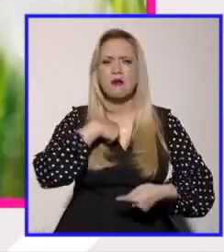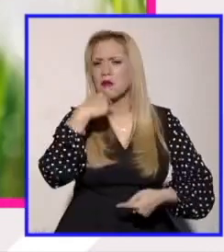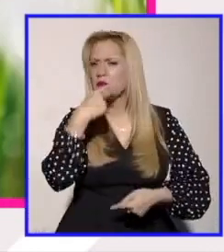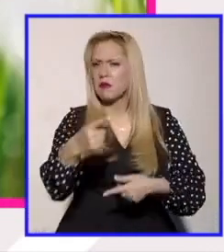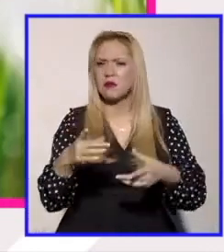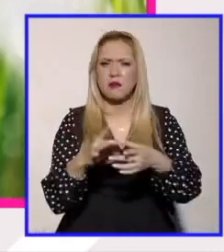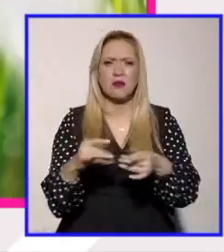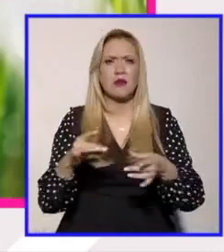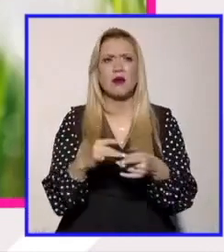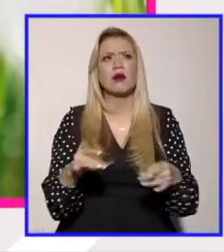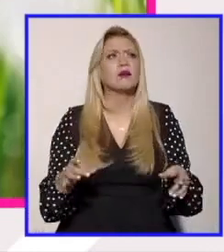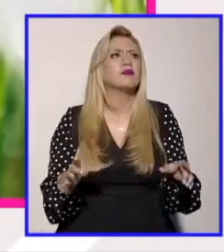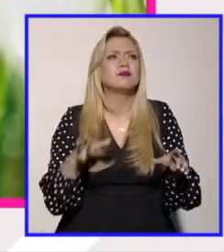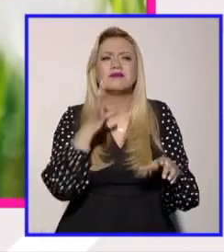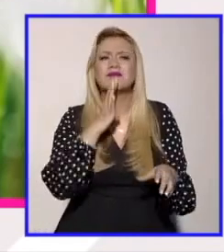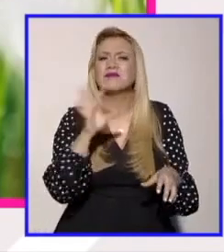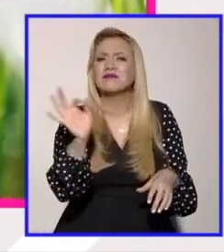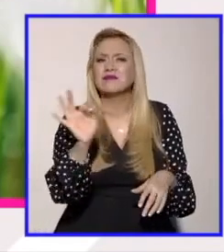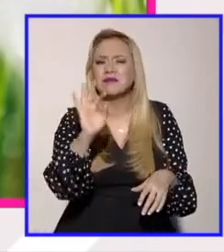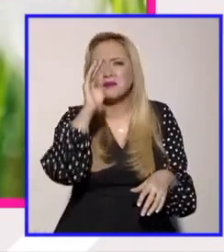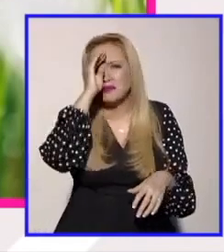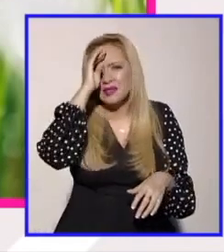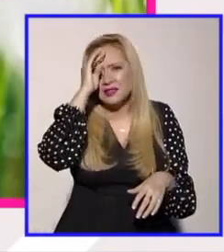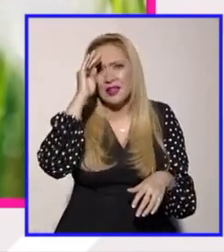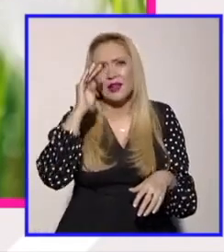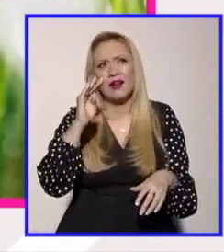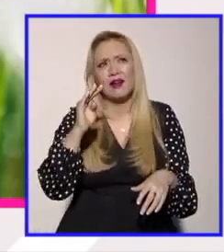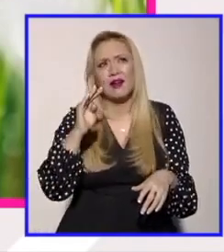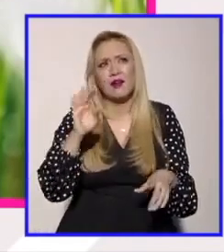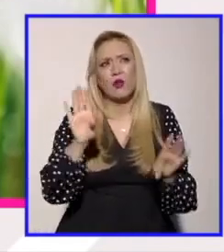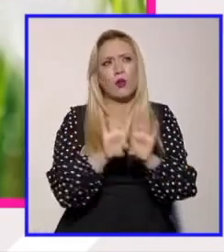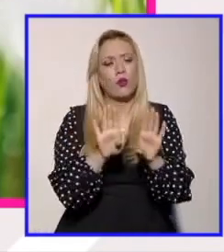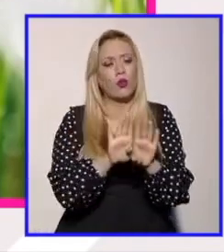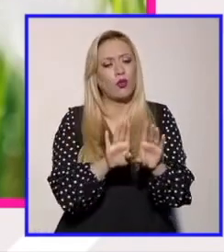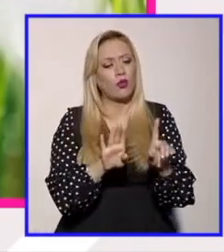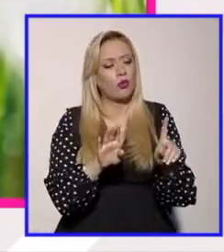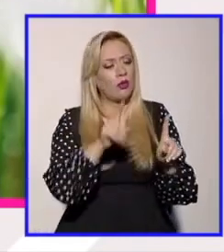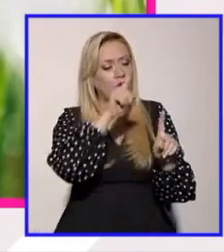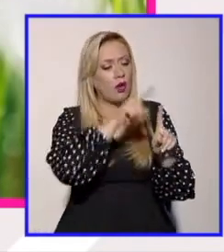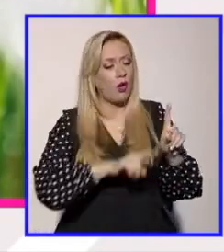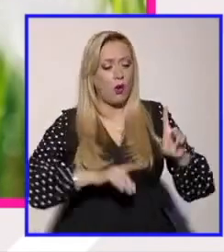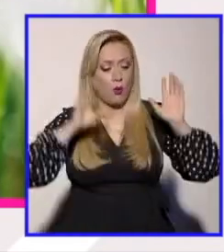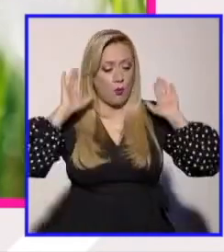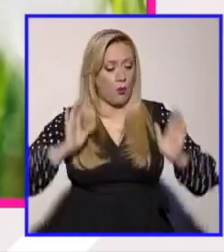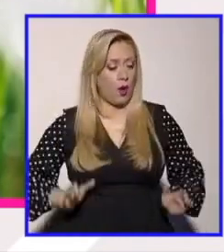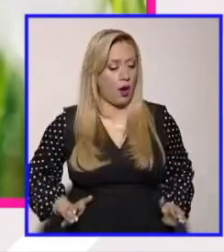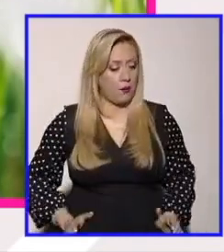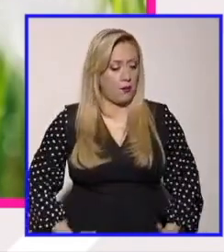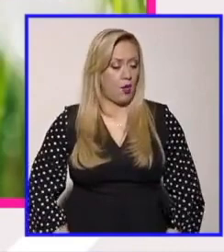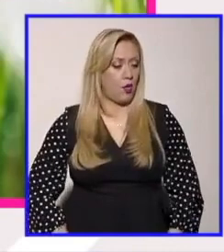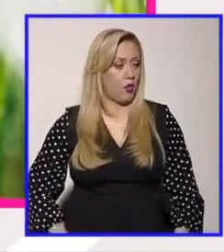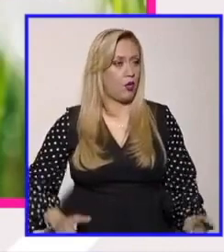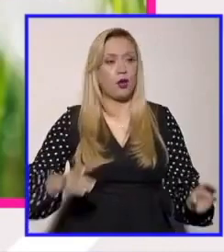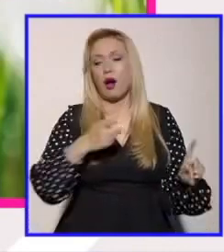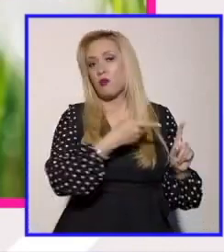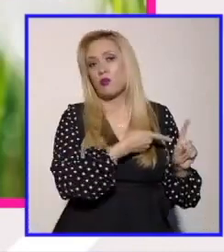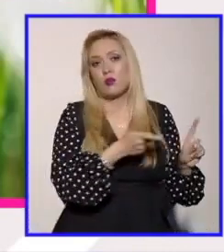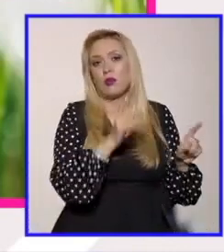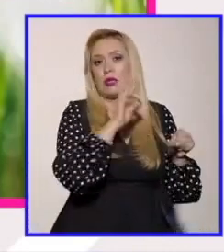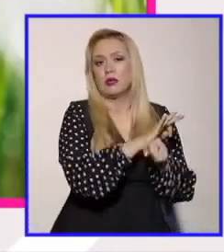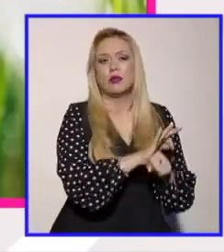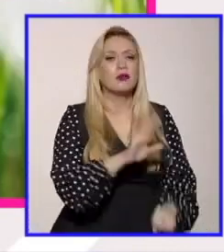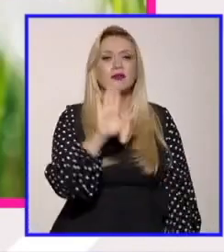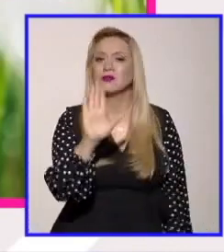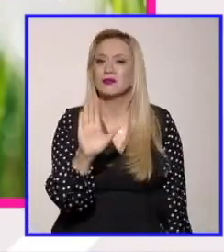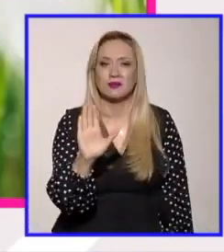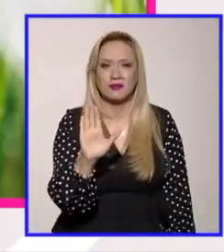es una simplificación creer que todas las violencias se rastrean a la biología eso no quiere decir que la biología sea irrelevante por